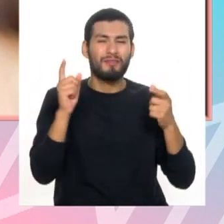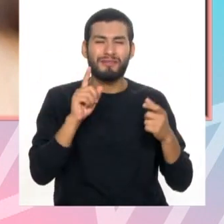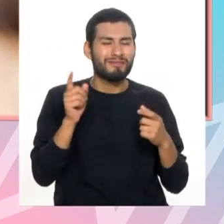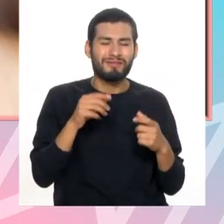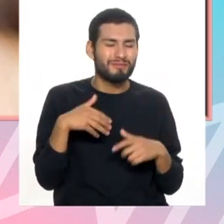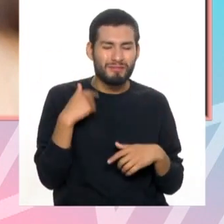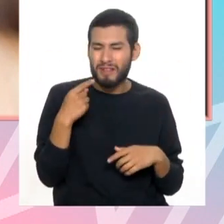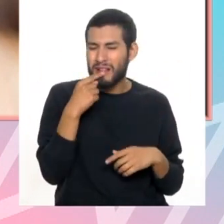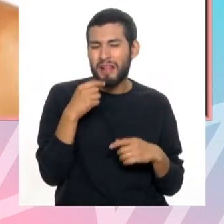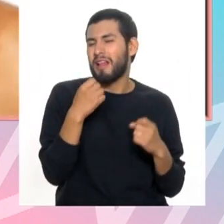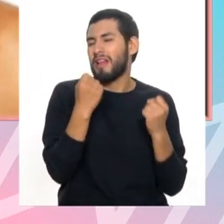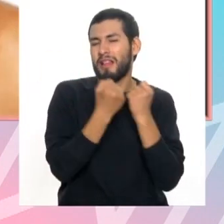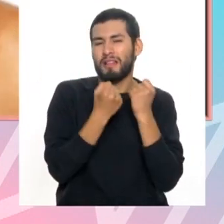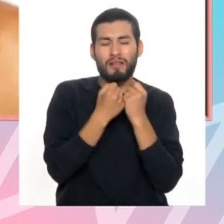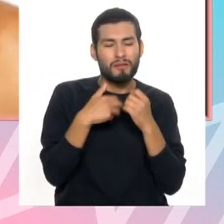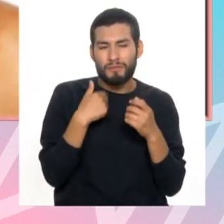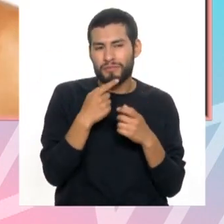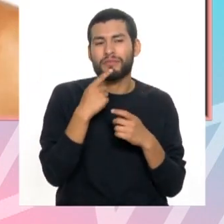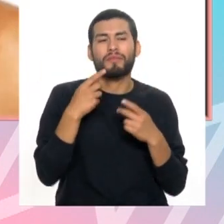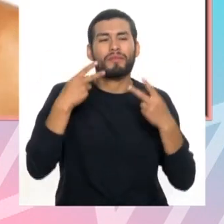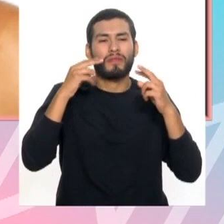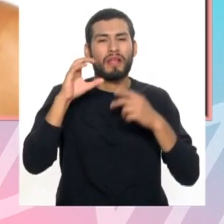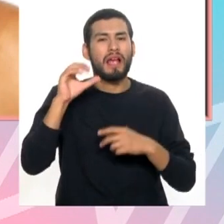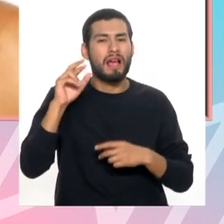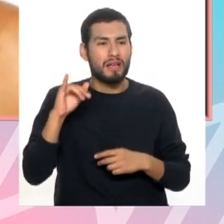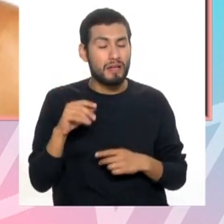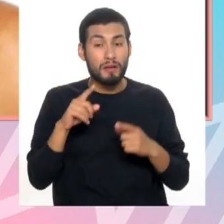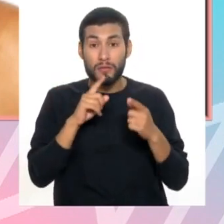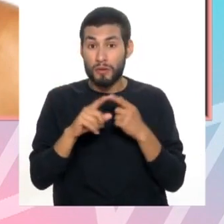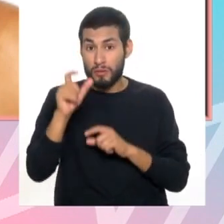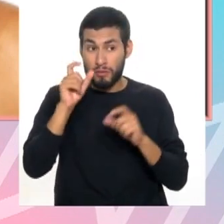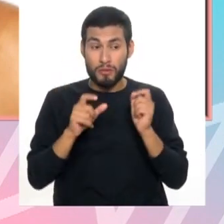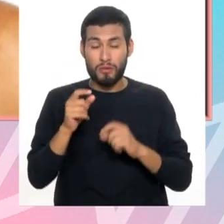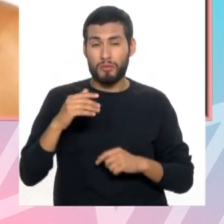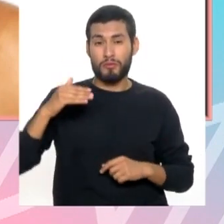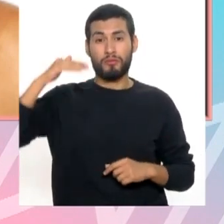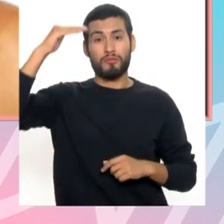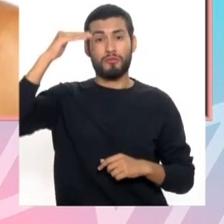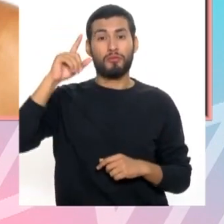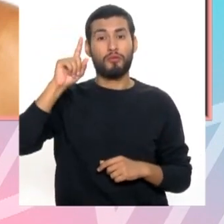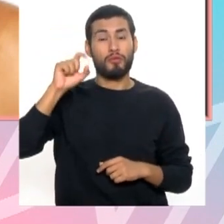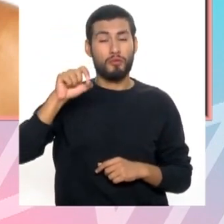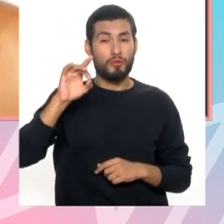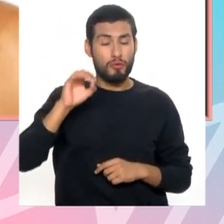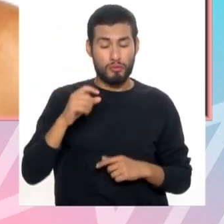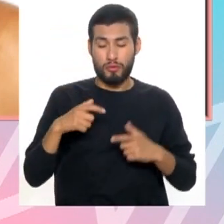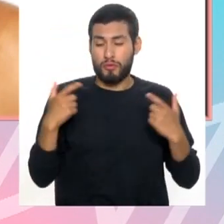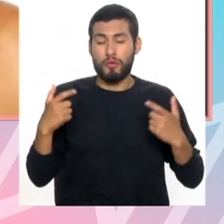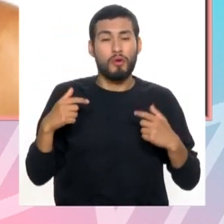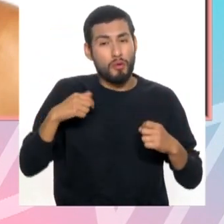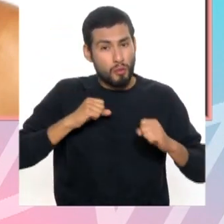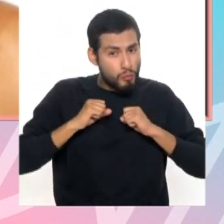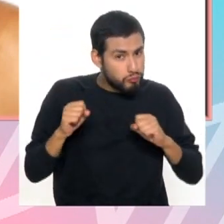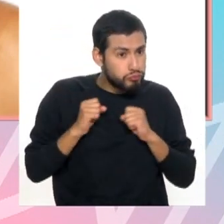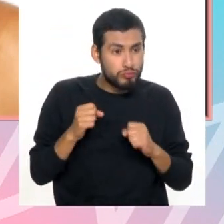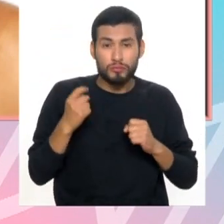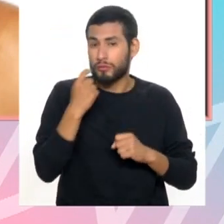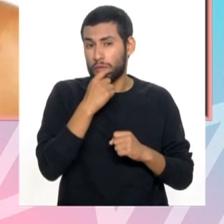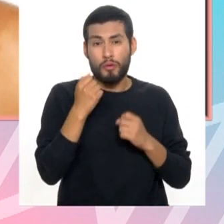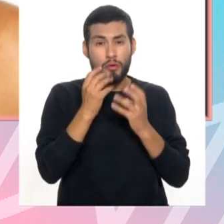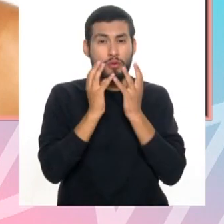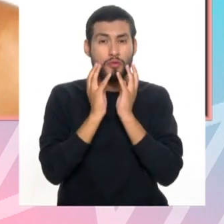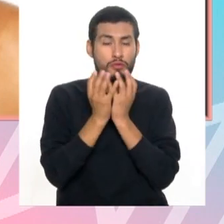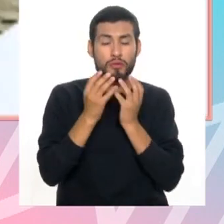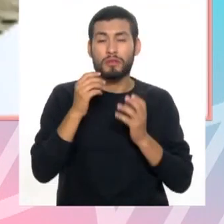limpiar esa zona y va a tener problemas de caries, problemas de gengibitis. Si es una persona de un metro ochenta, por decir, robusto, atleta, tiene sus dientes completos,